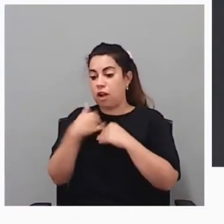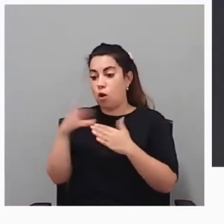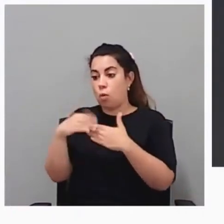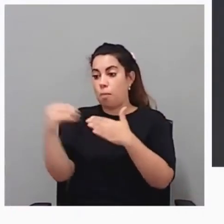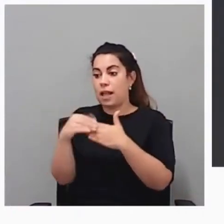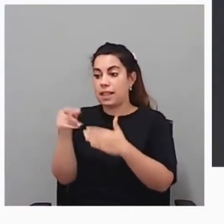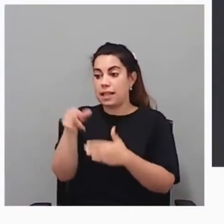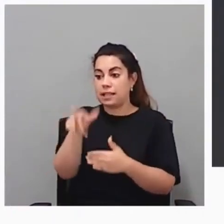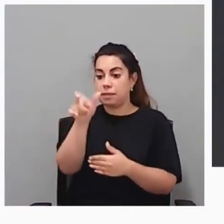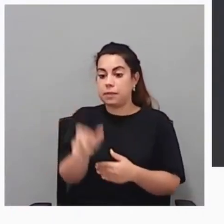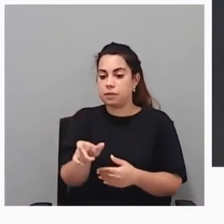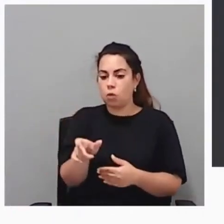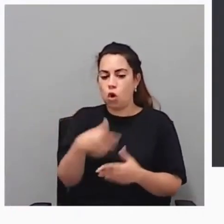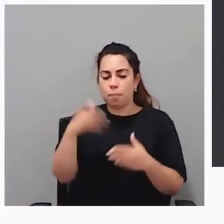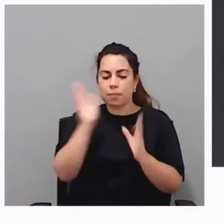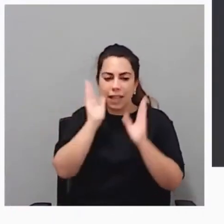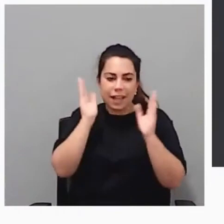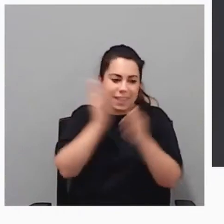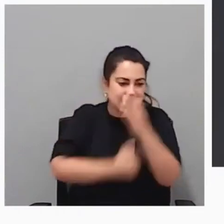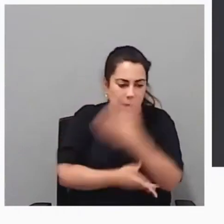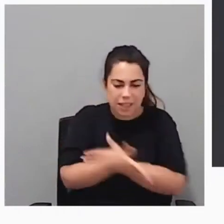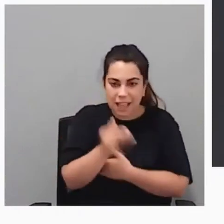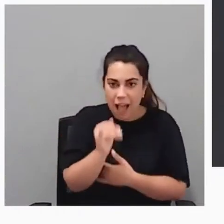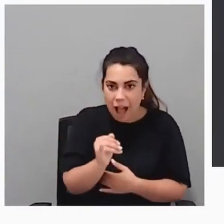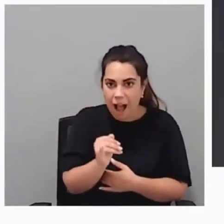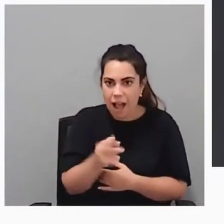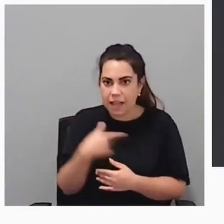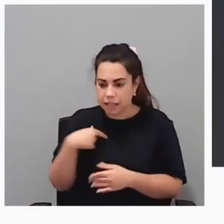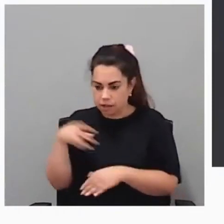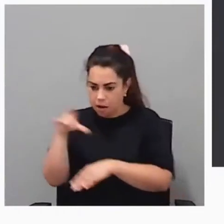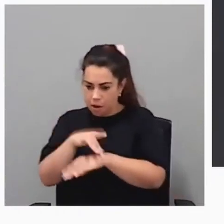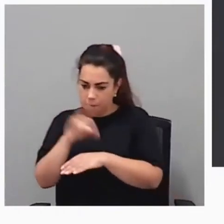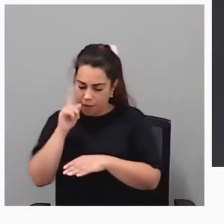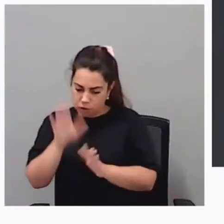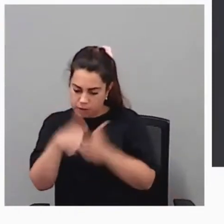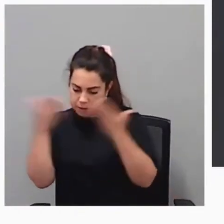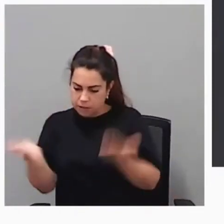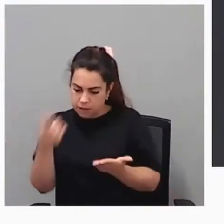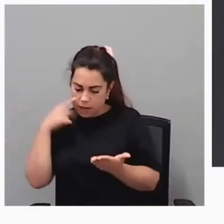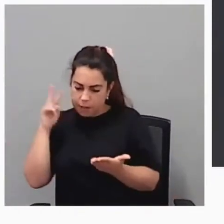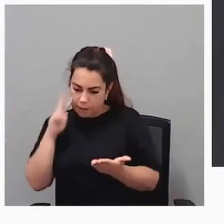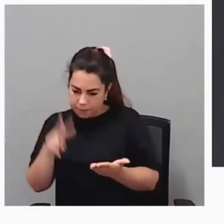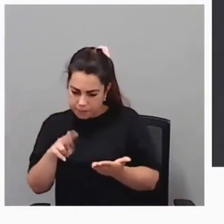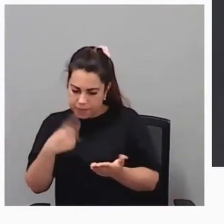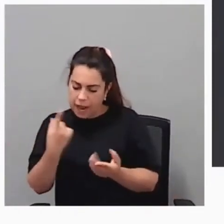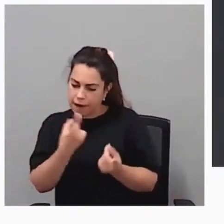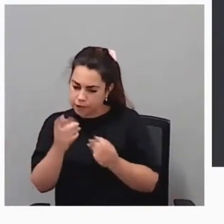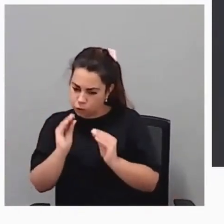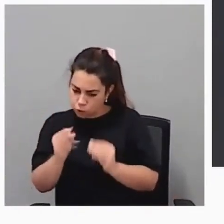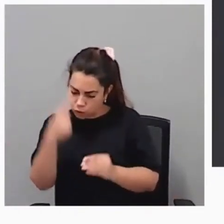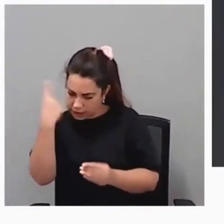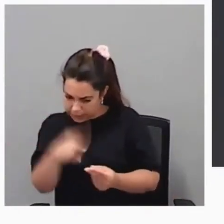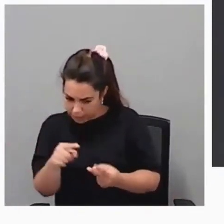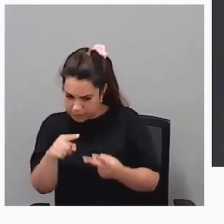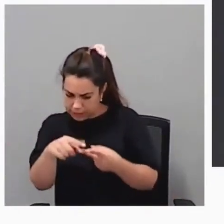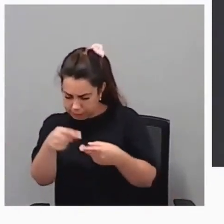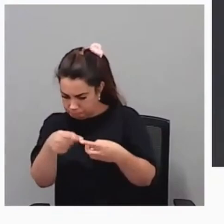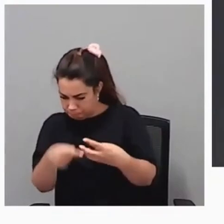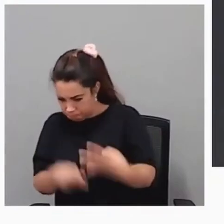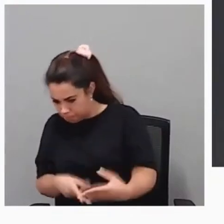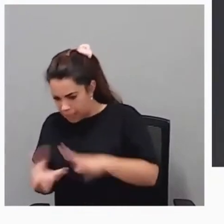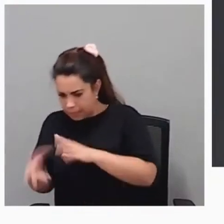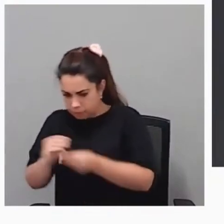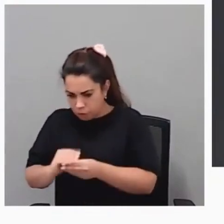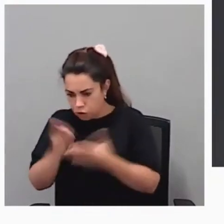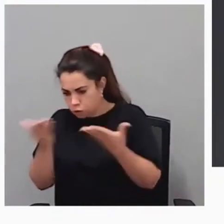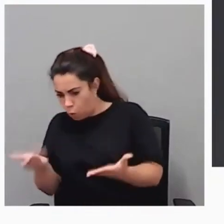abriera su ficha, ya supiera de antemano a quién iba a atender y qué necesidades requiere esa persona para poder ser atendida en